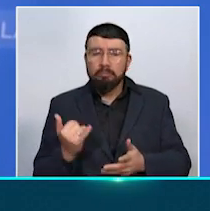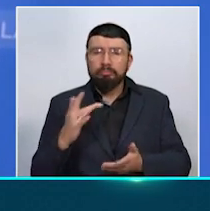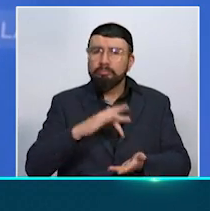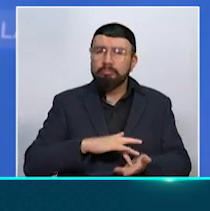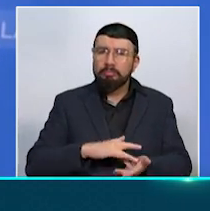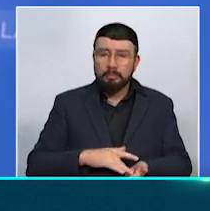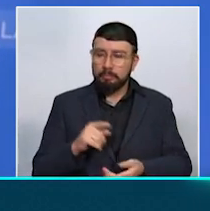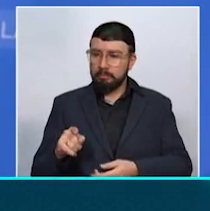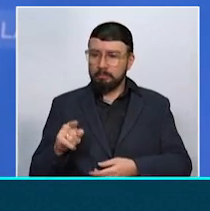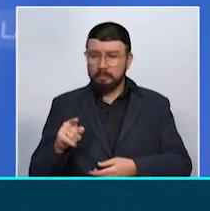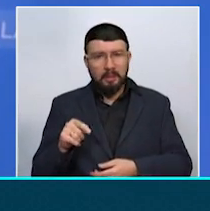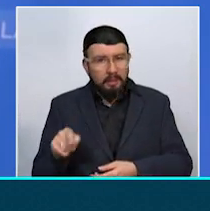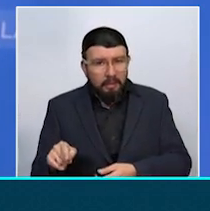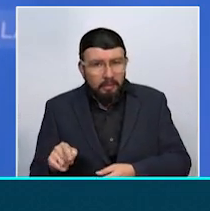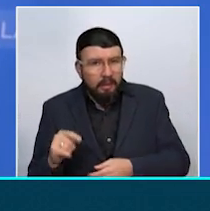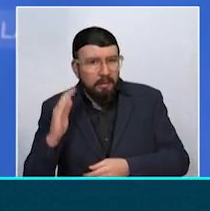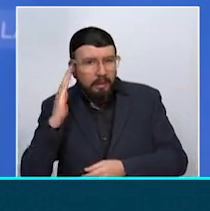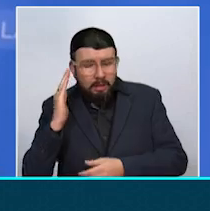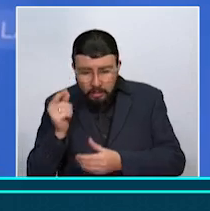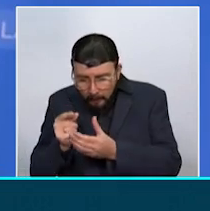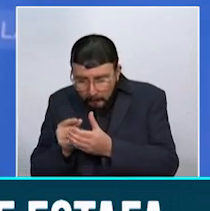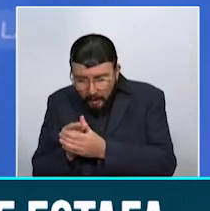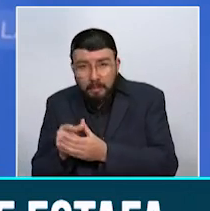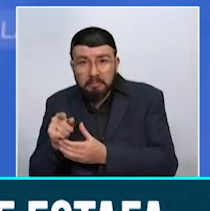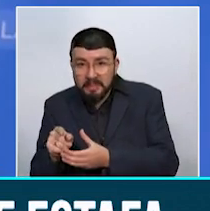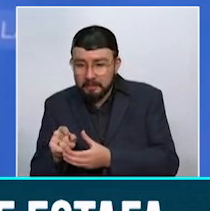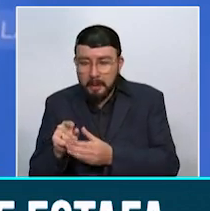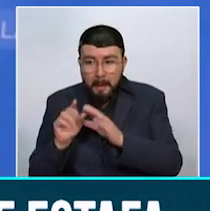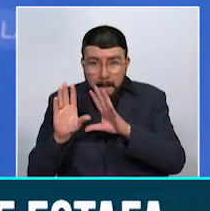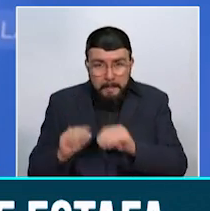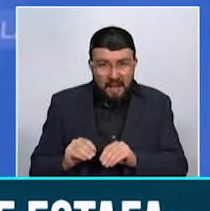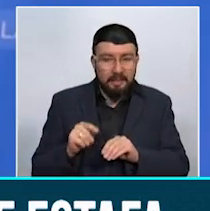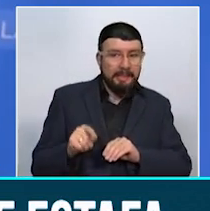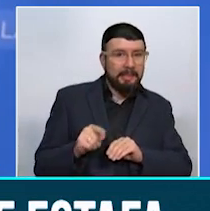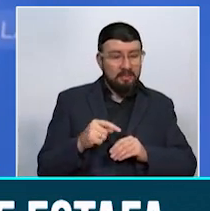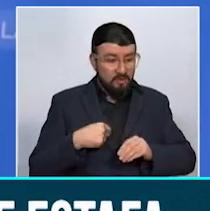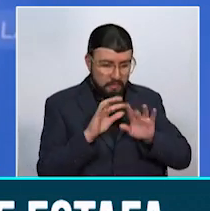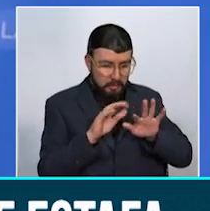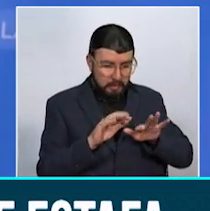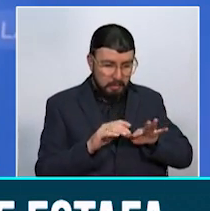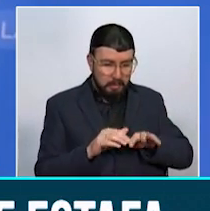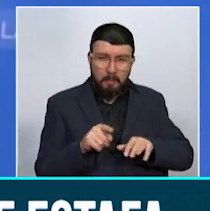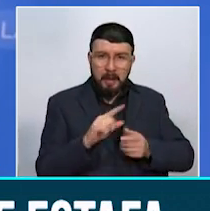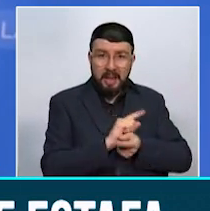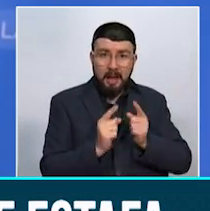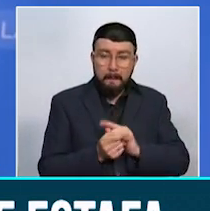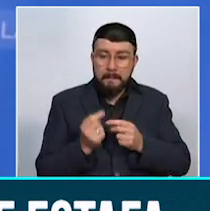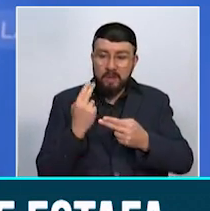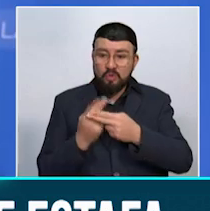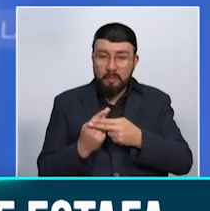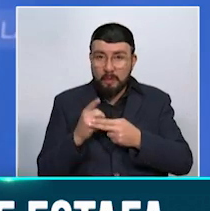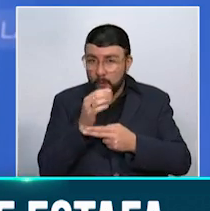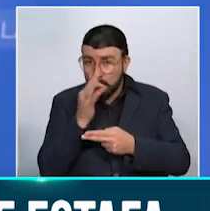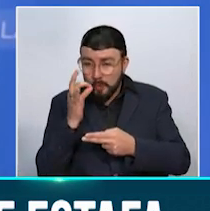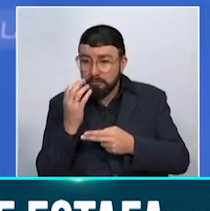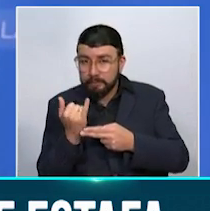SIM-SUAF, consistente en el bloqueo de SIM card de los cuentavientes de banco